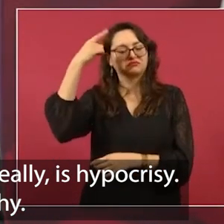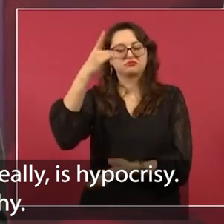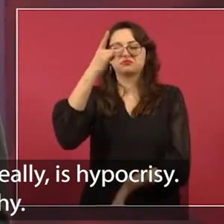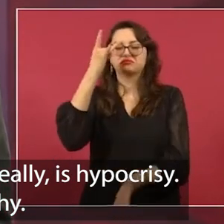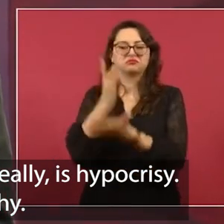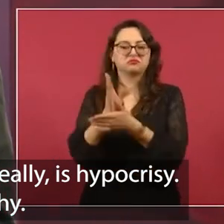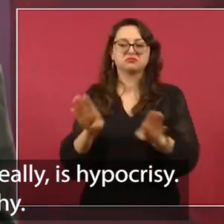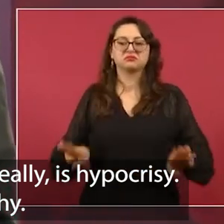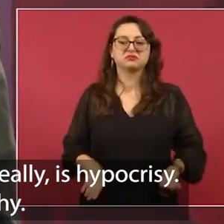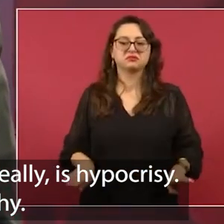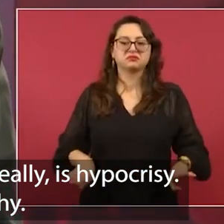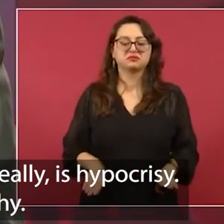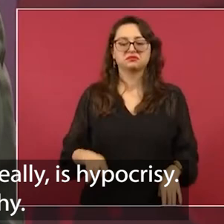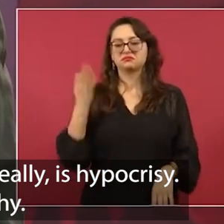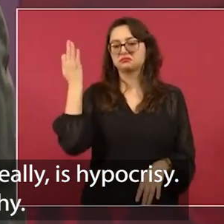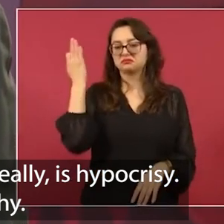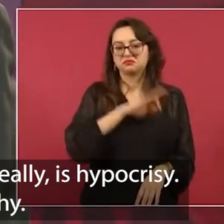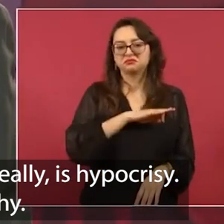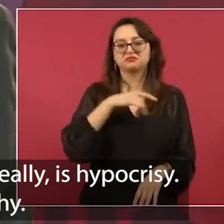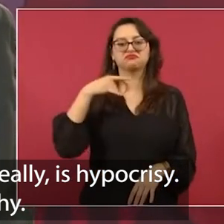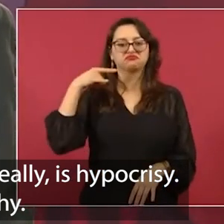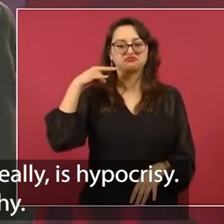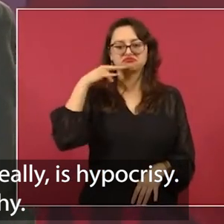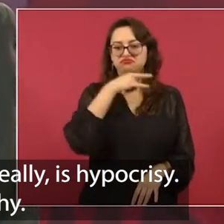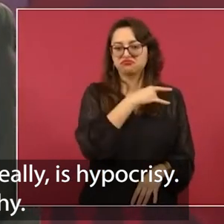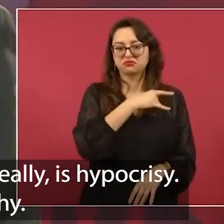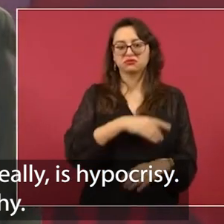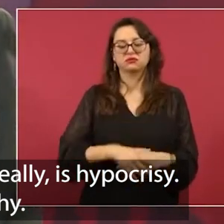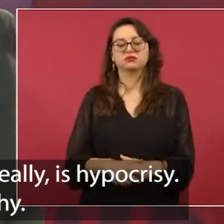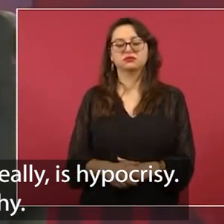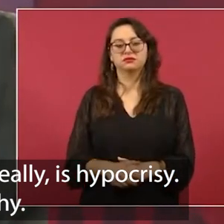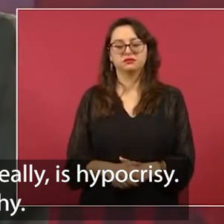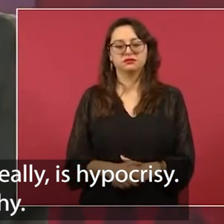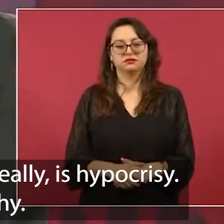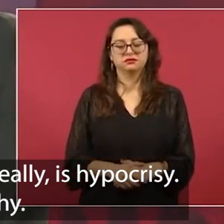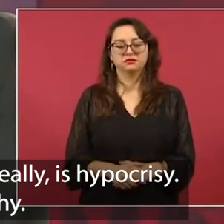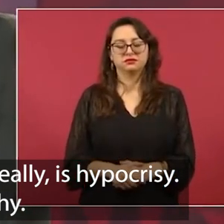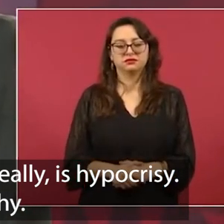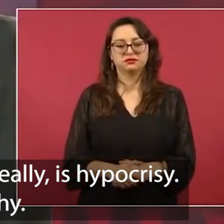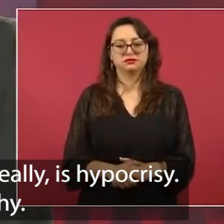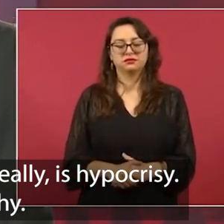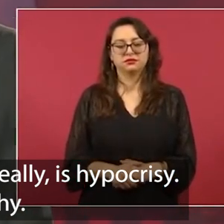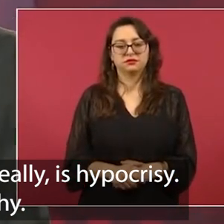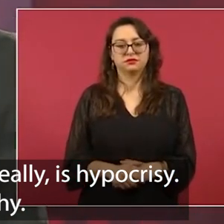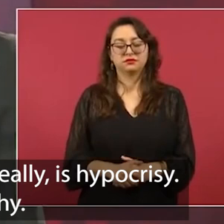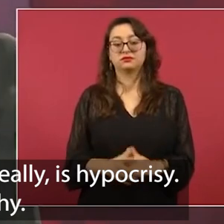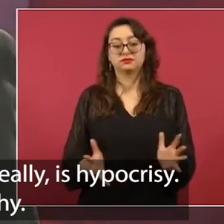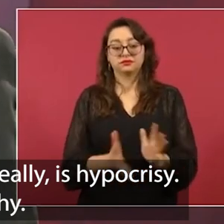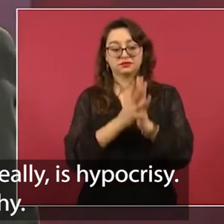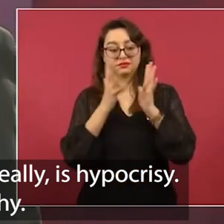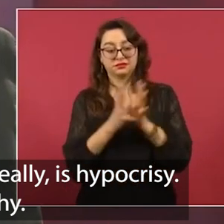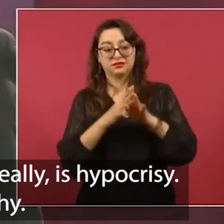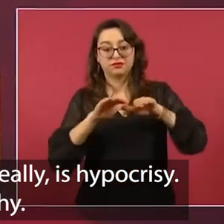Y defienden, no la democracia,